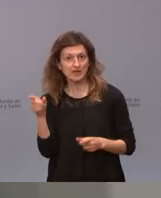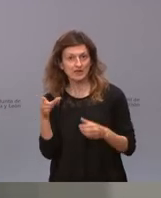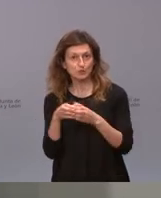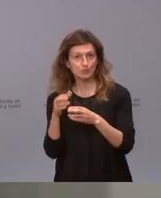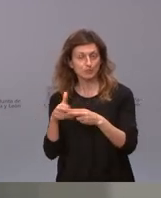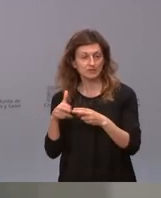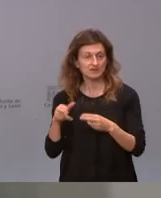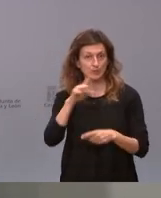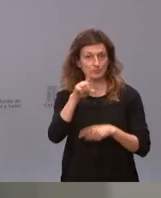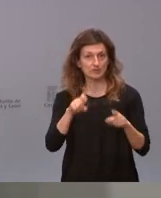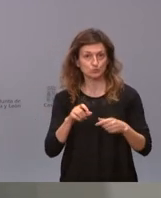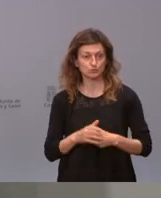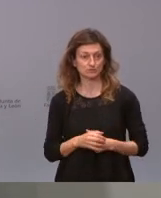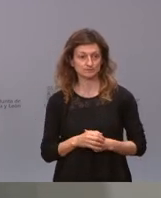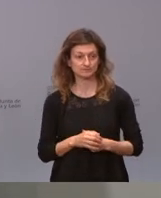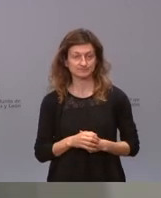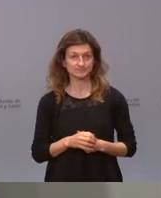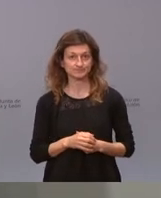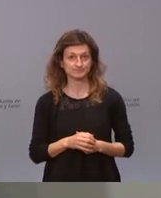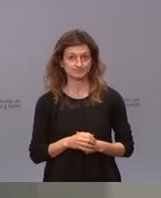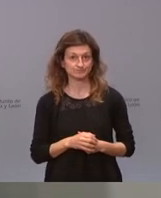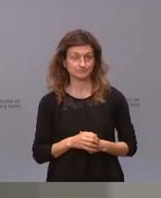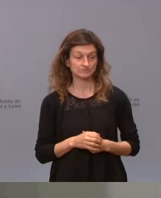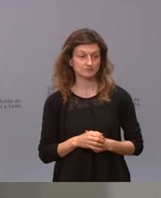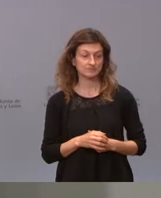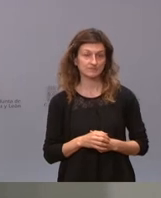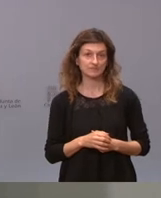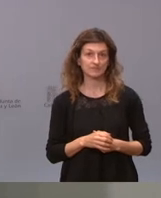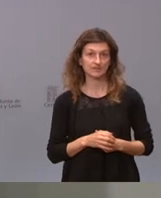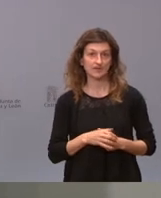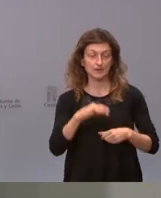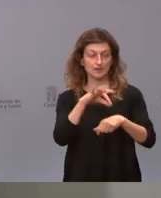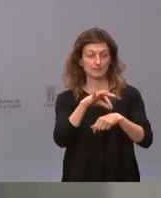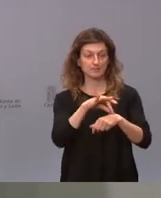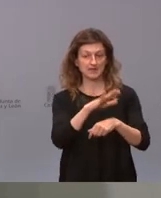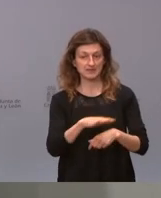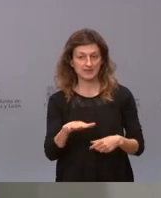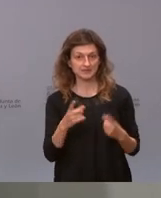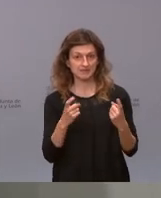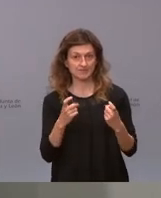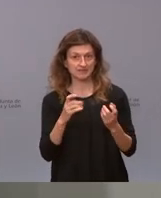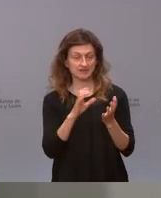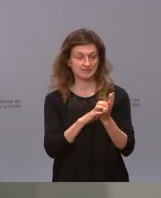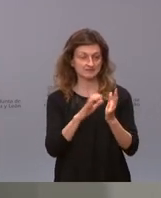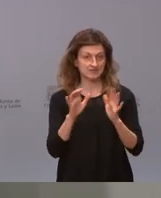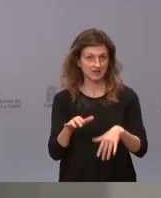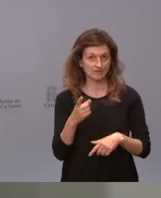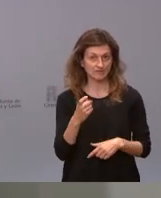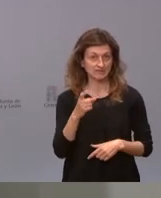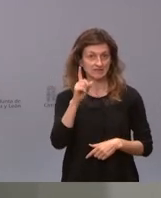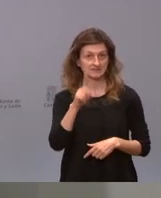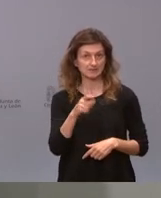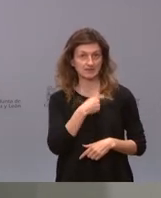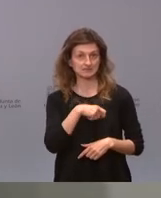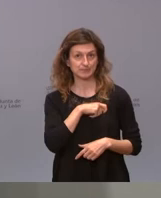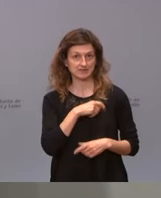esa es mi pregunta tenemos falta de pediatras en conjunto en atención primaria en Castilla y León y en el conjunto de